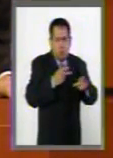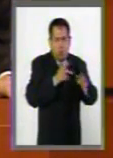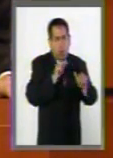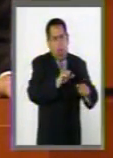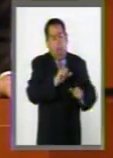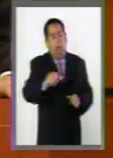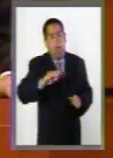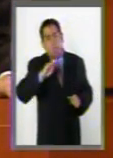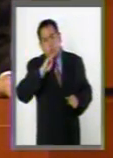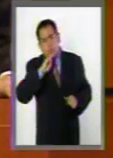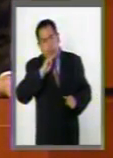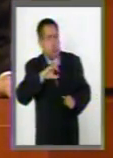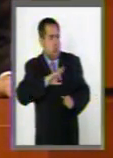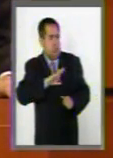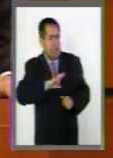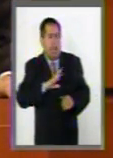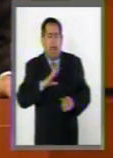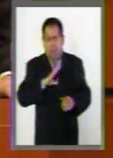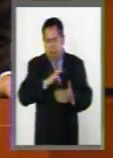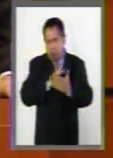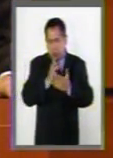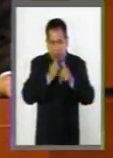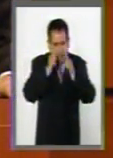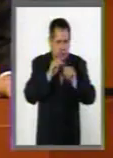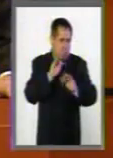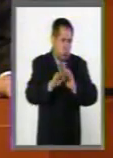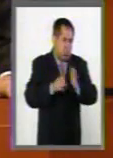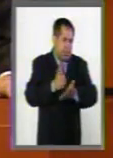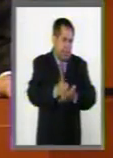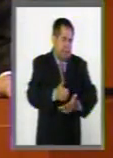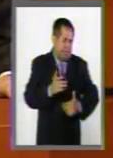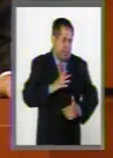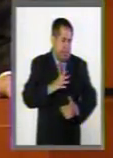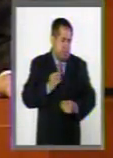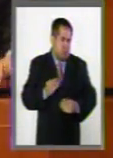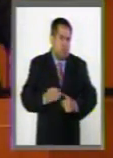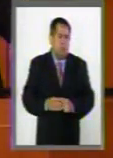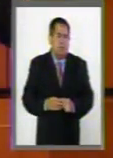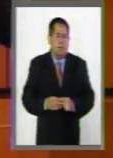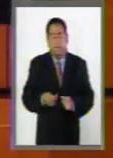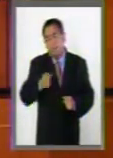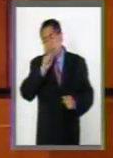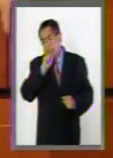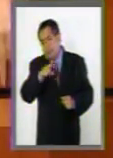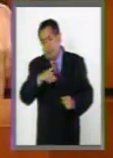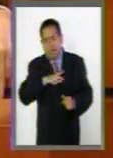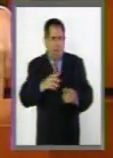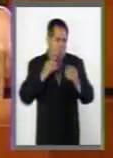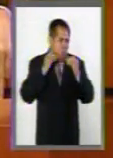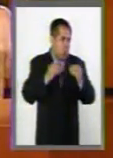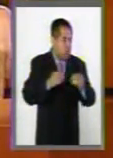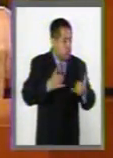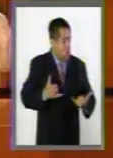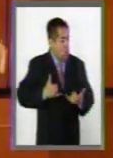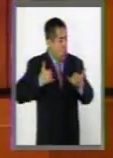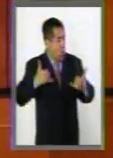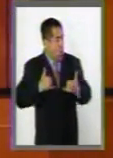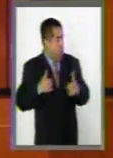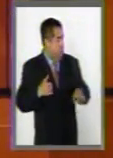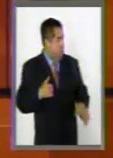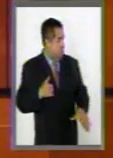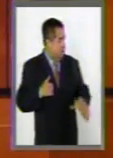madres adolescentes, pero también hay un sinfín de adolescentes